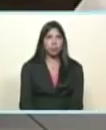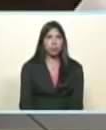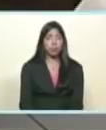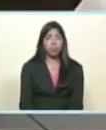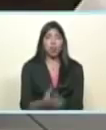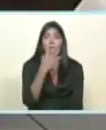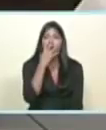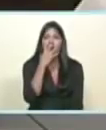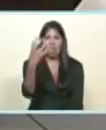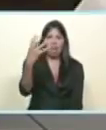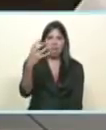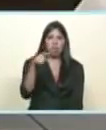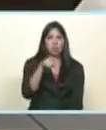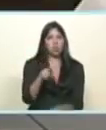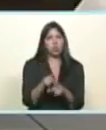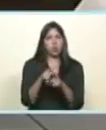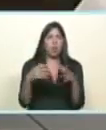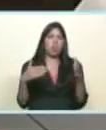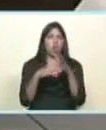Gritando contra el mundo.